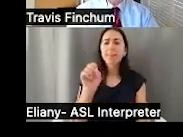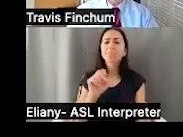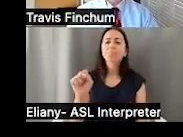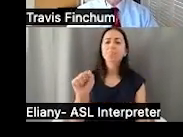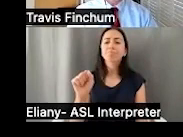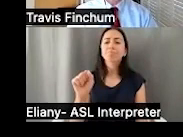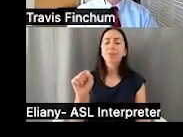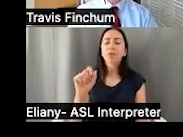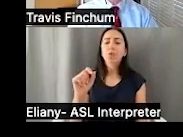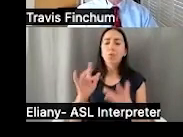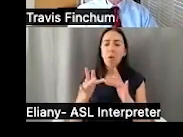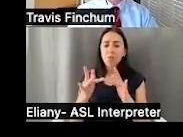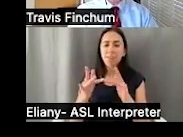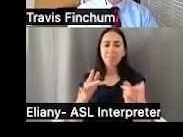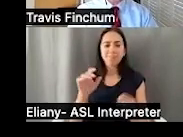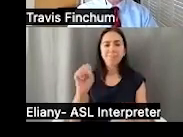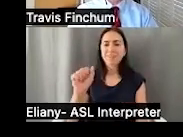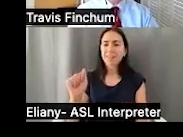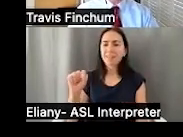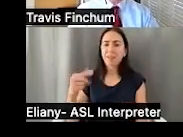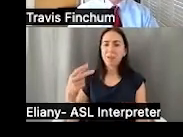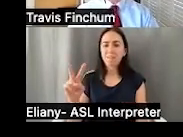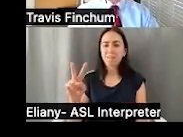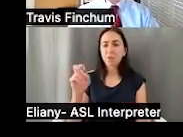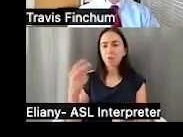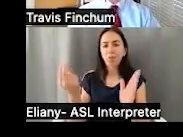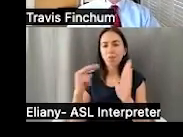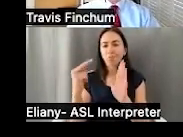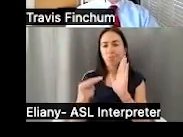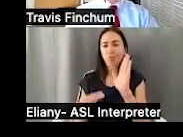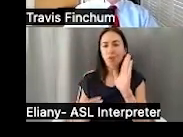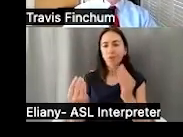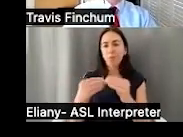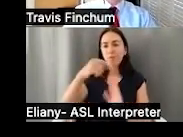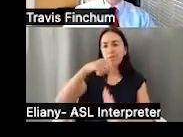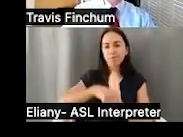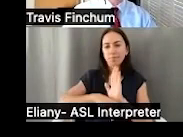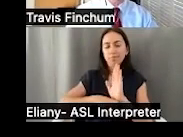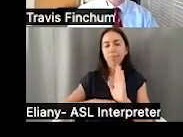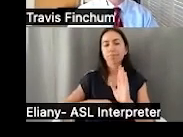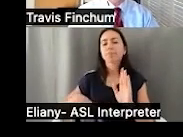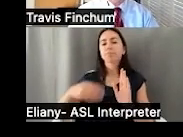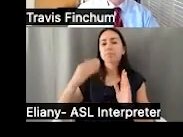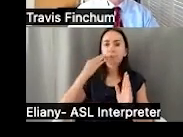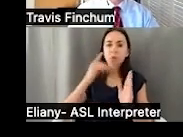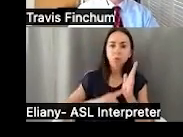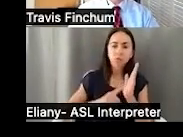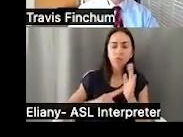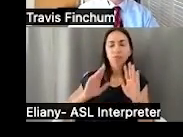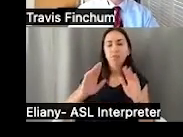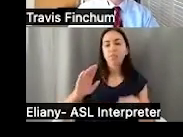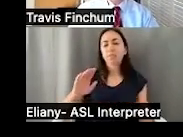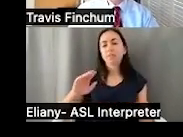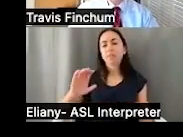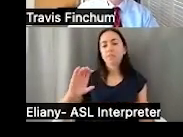inclusive en el sitio web de seguro social, por ejemplo, ssa